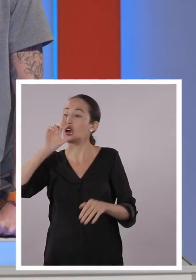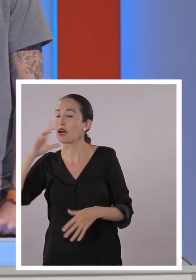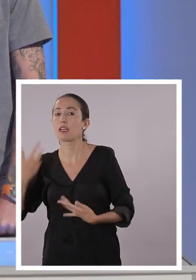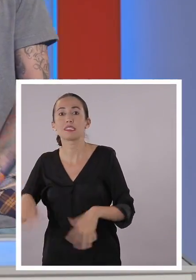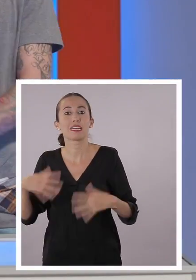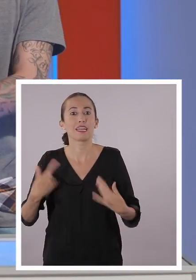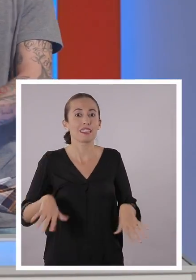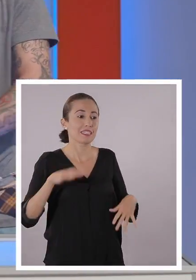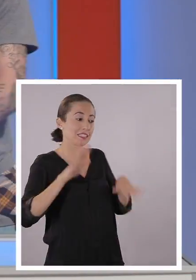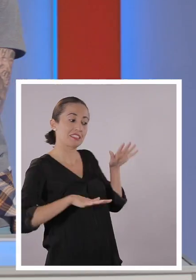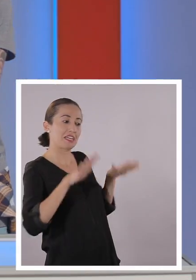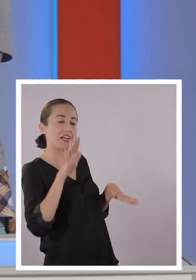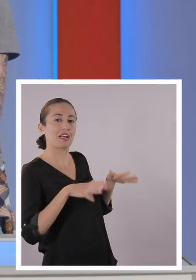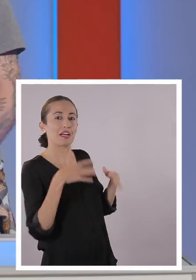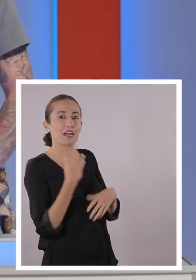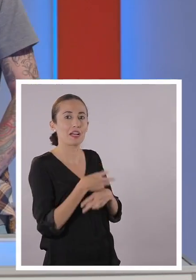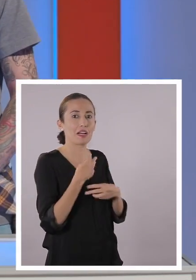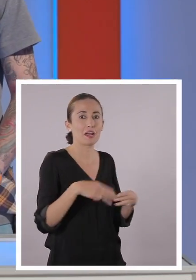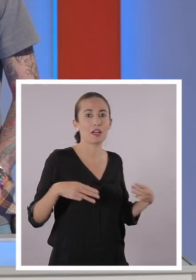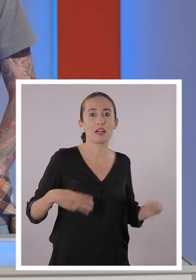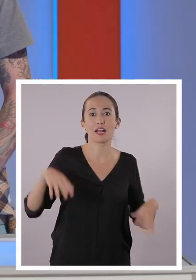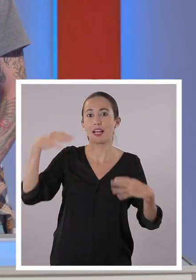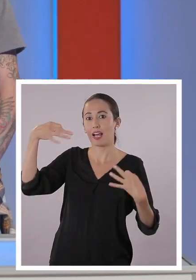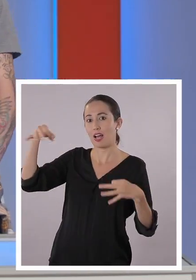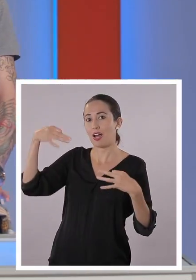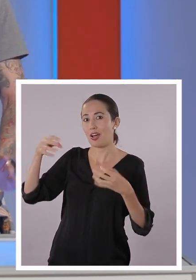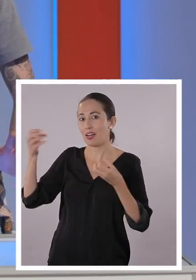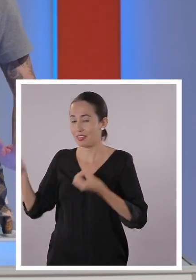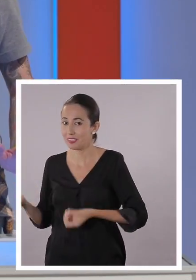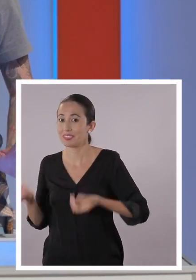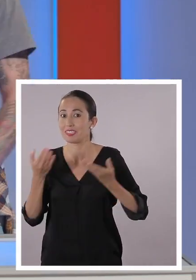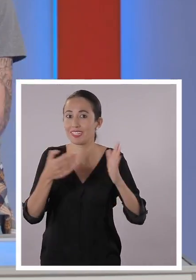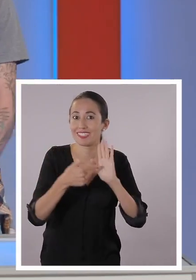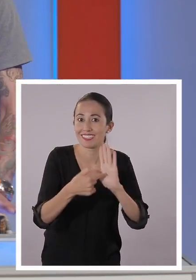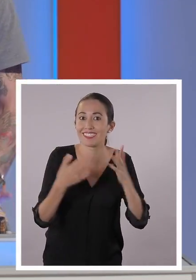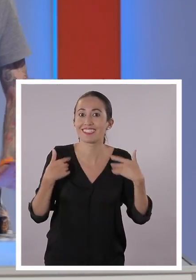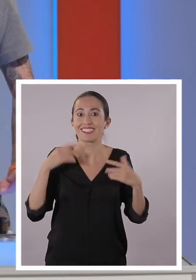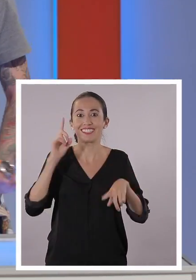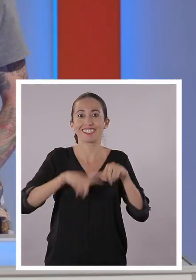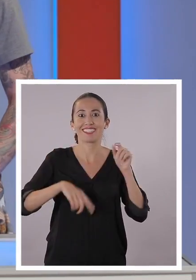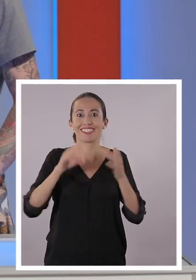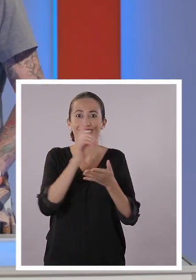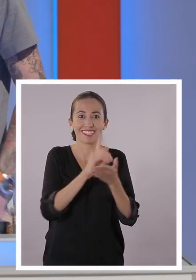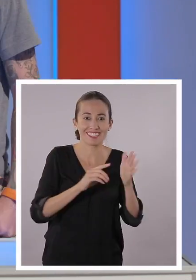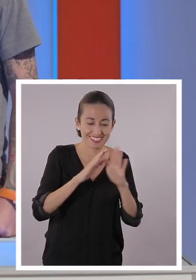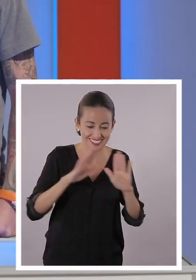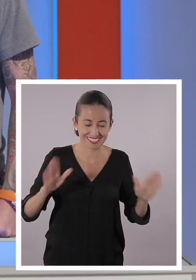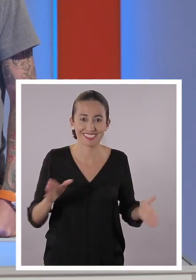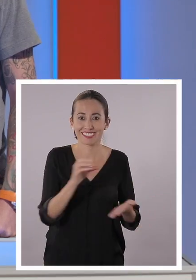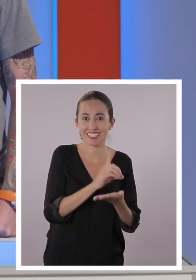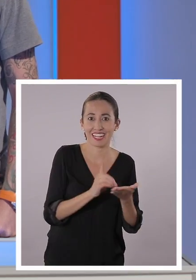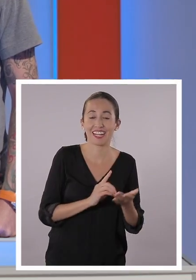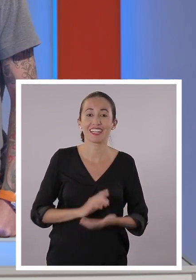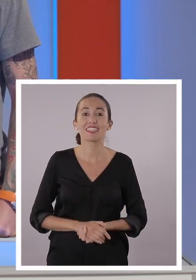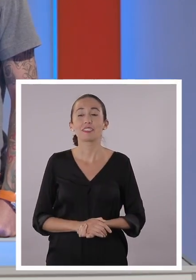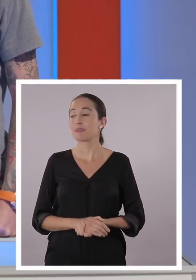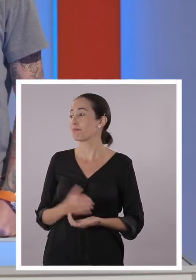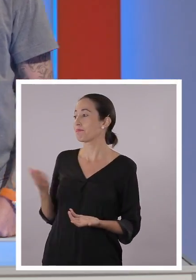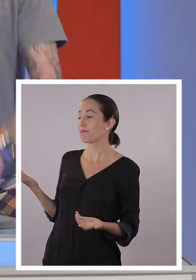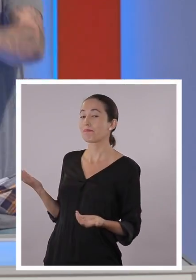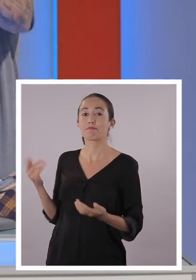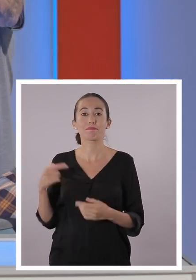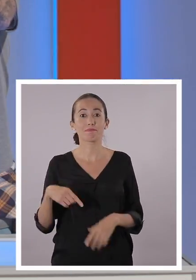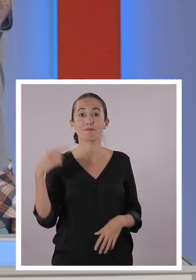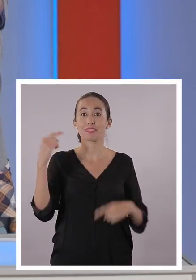es muy interesante. Ahí le faltó un material. Hojitas de papel para poder dibujar. Si no, no dibujen en las mesas, por si acaso.